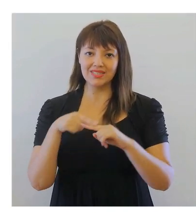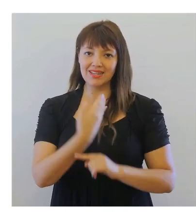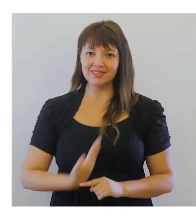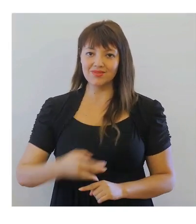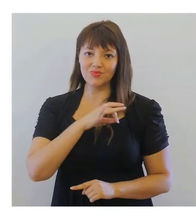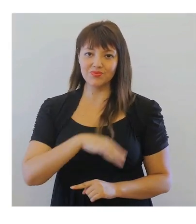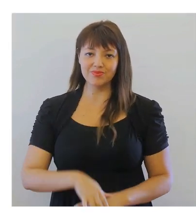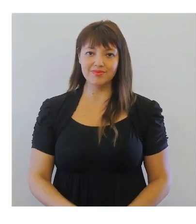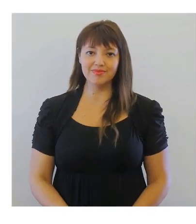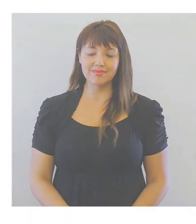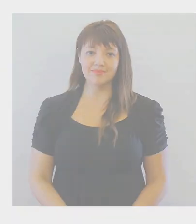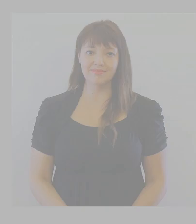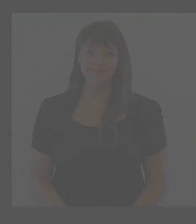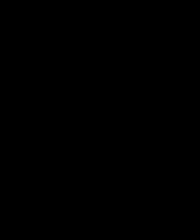Social Gobierno de Chile. ¡Gracias! ¡Gracias! ¡Gracias!